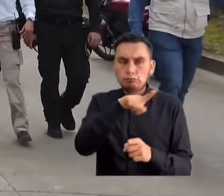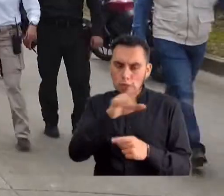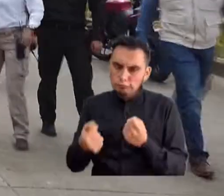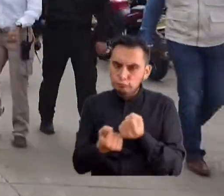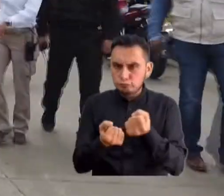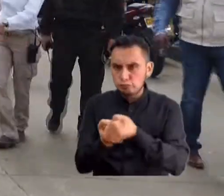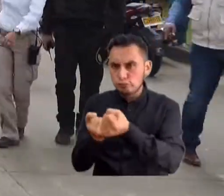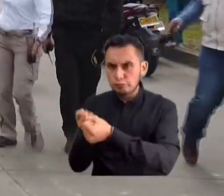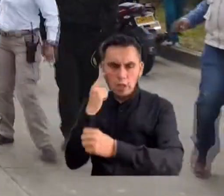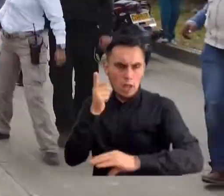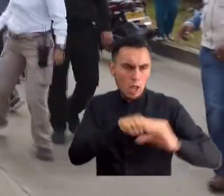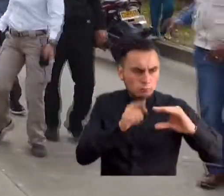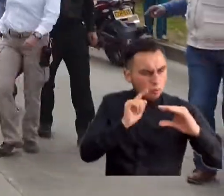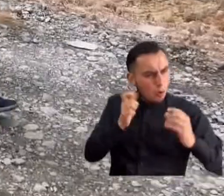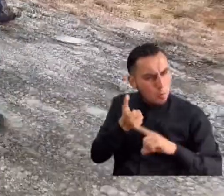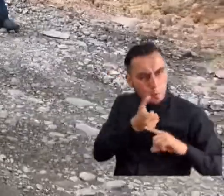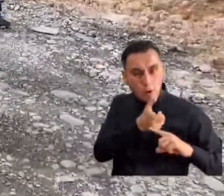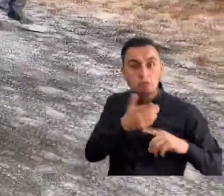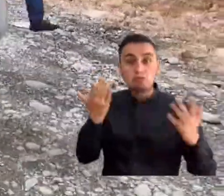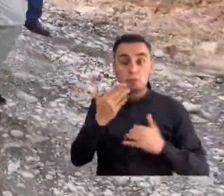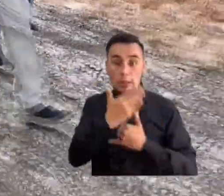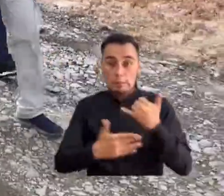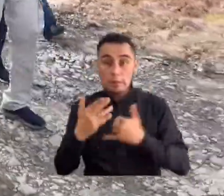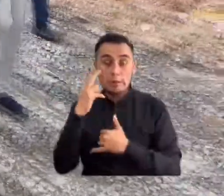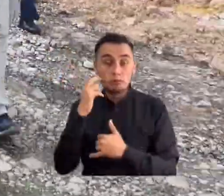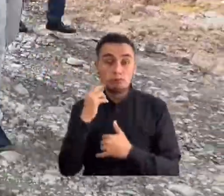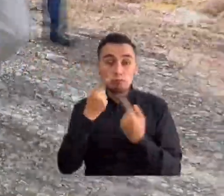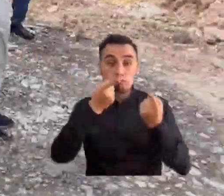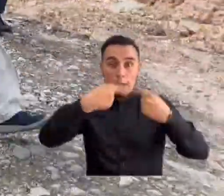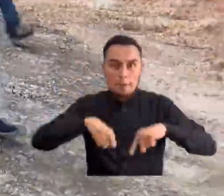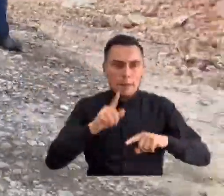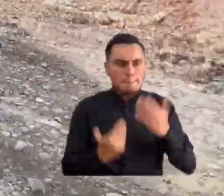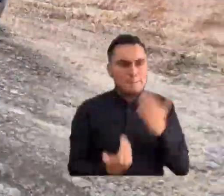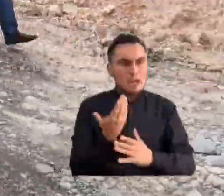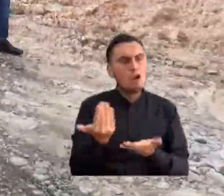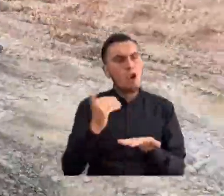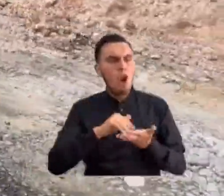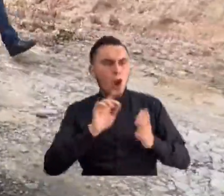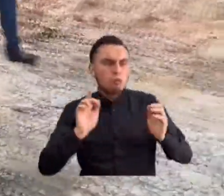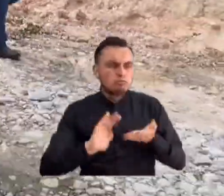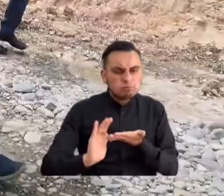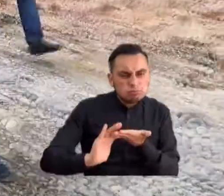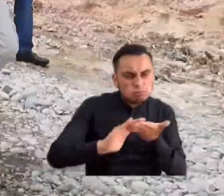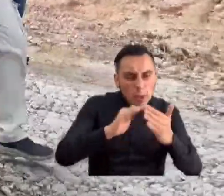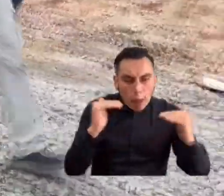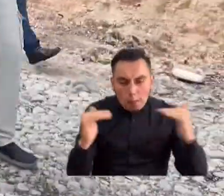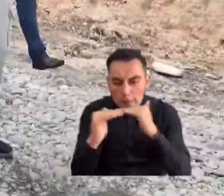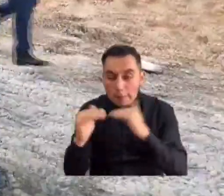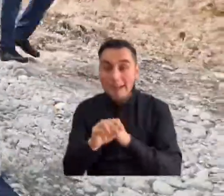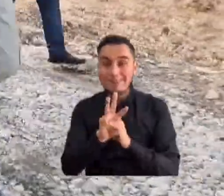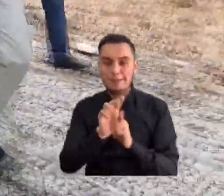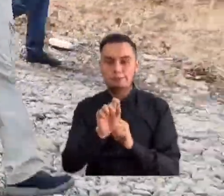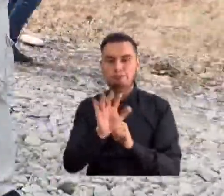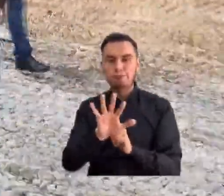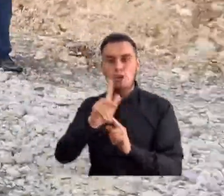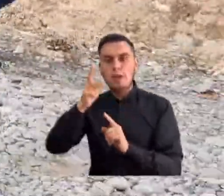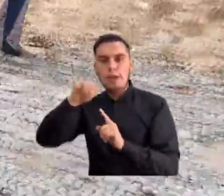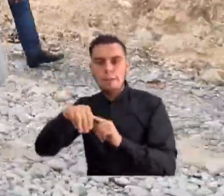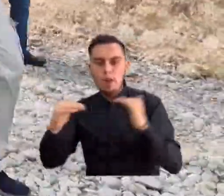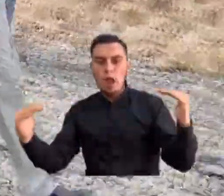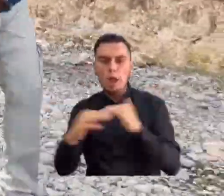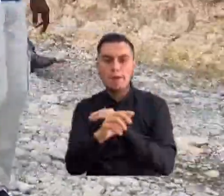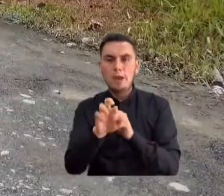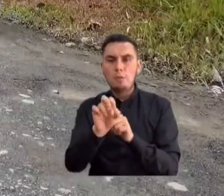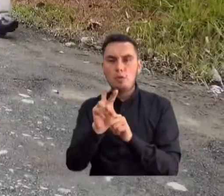visto beneficiadas con el trabajo de la Contraloría. En el departamento del Chocó se reactivaron las obras de pavimentación de 3.5